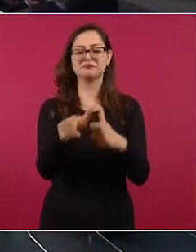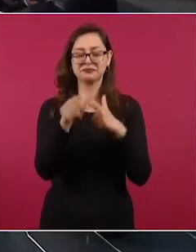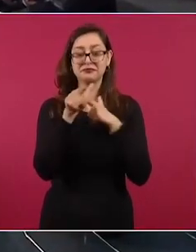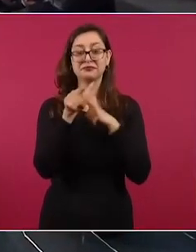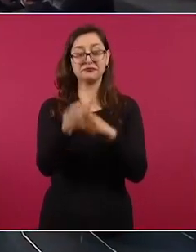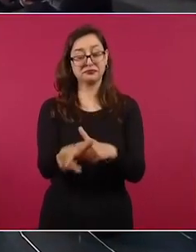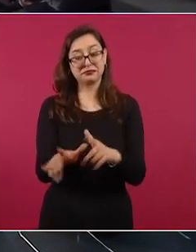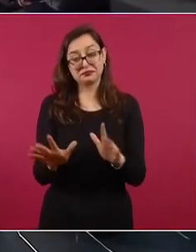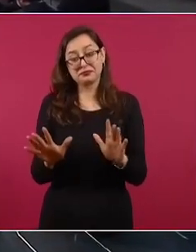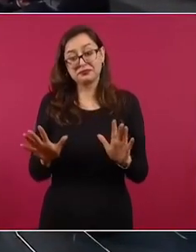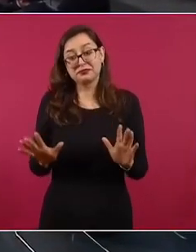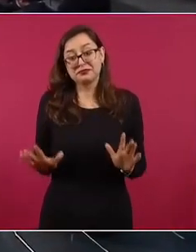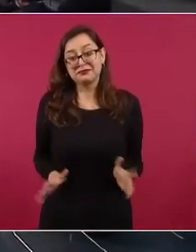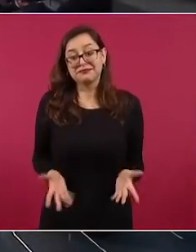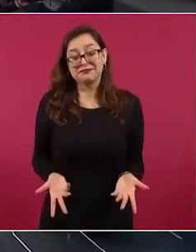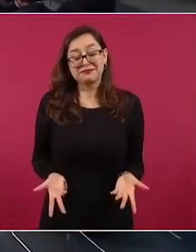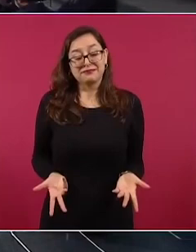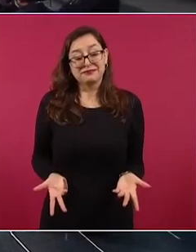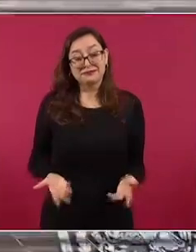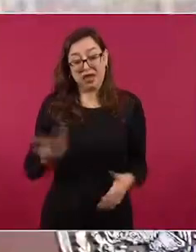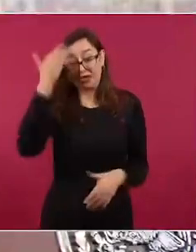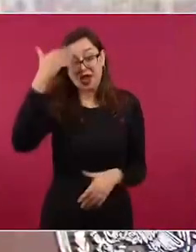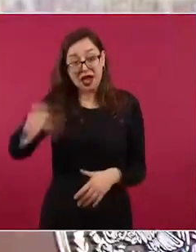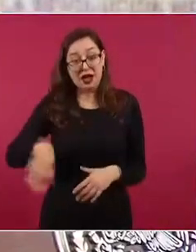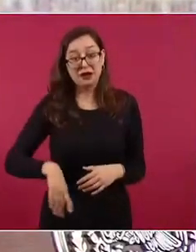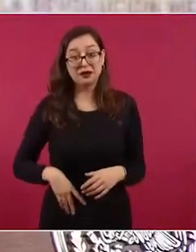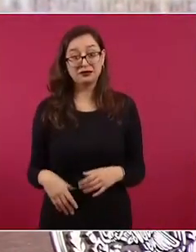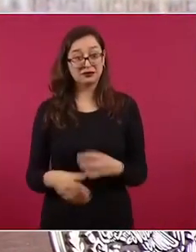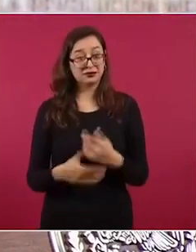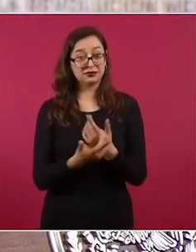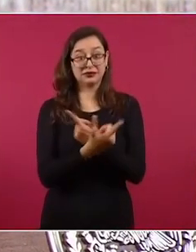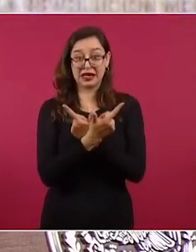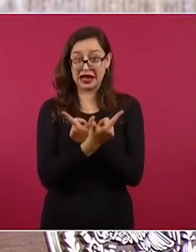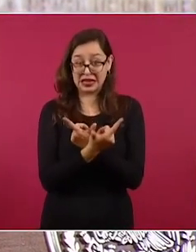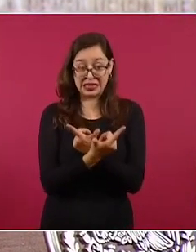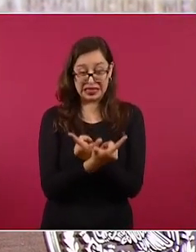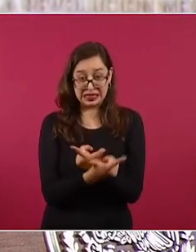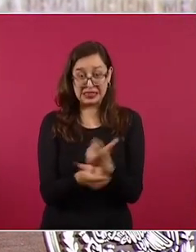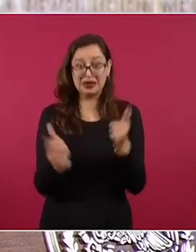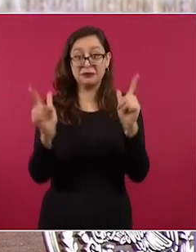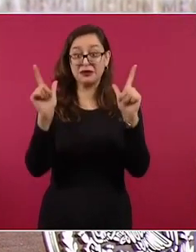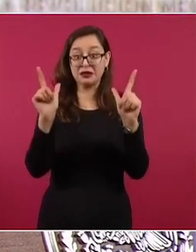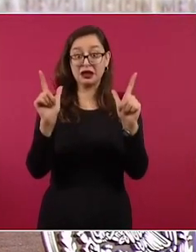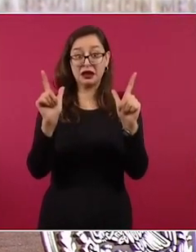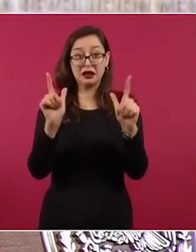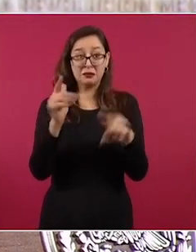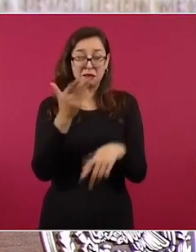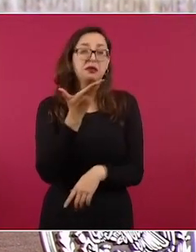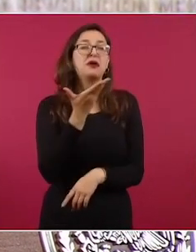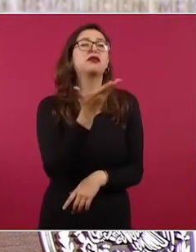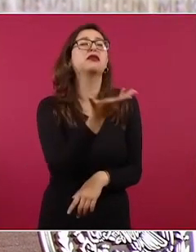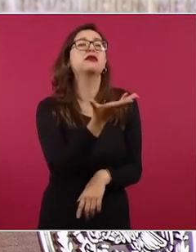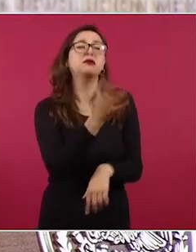Y ya saben, es que la libertad no se implora,